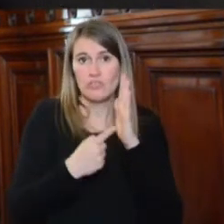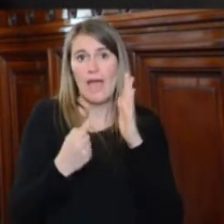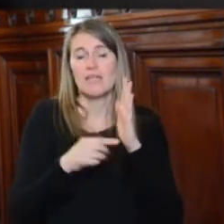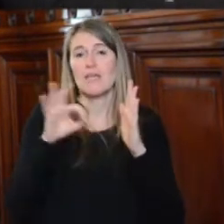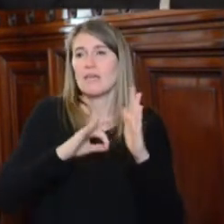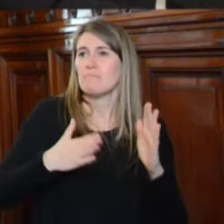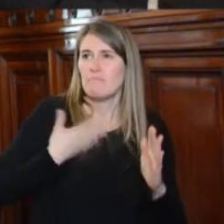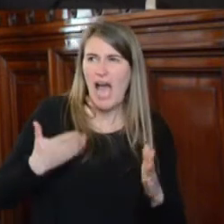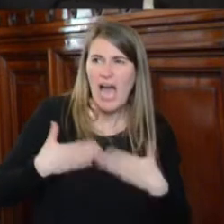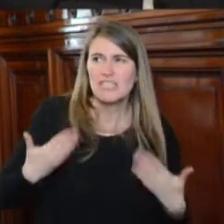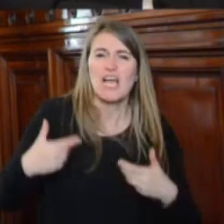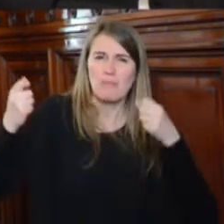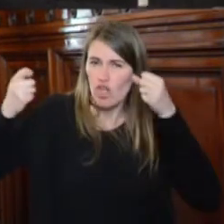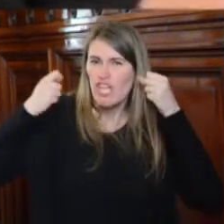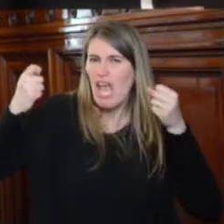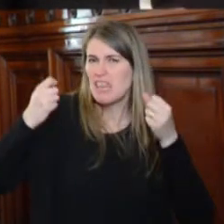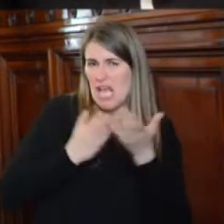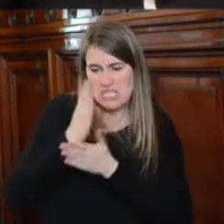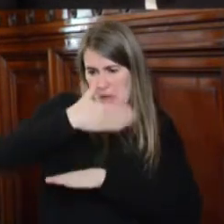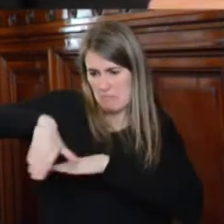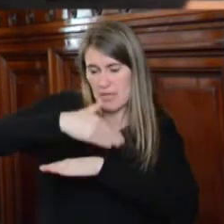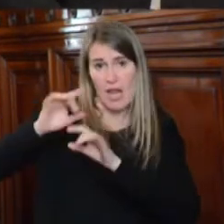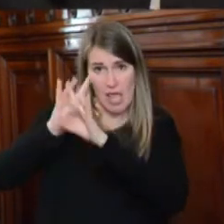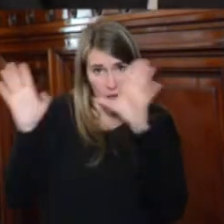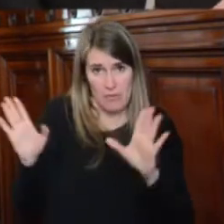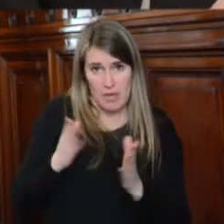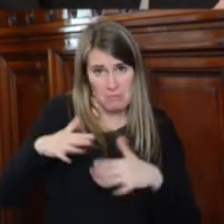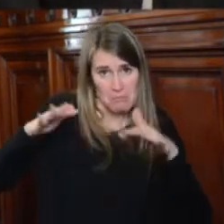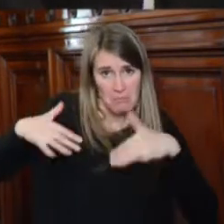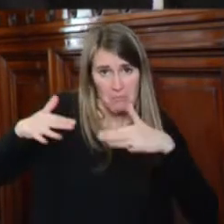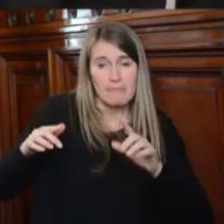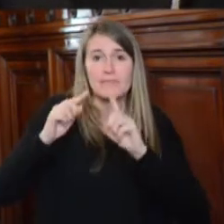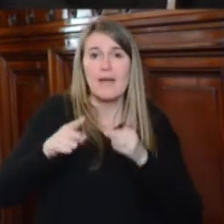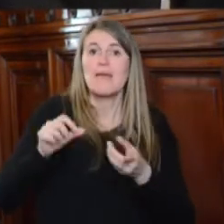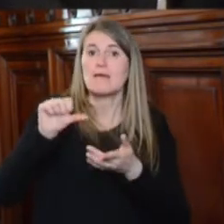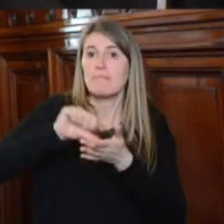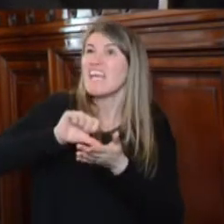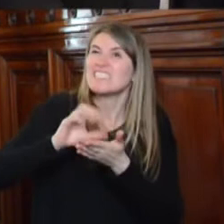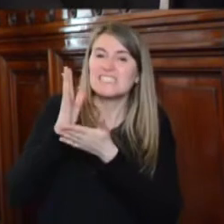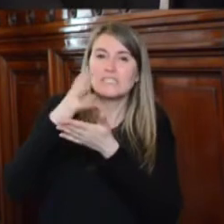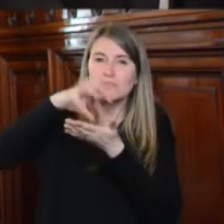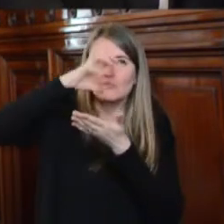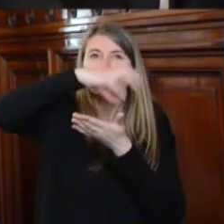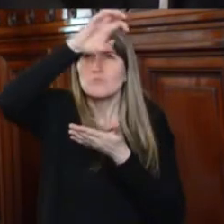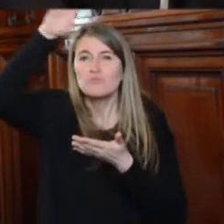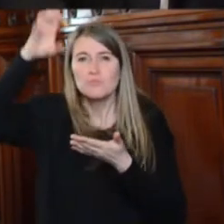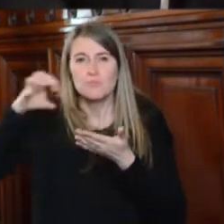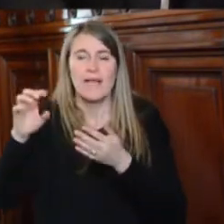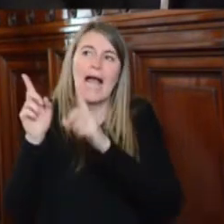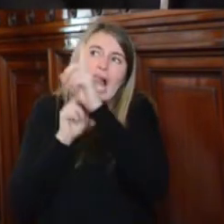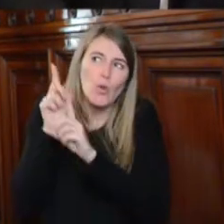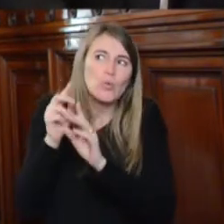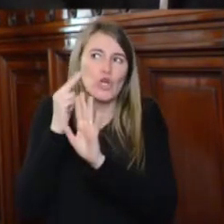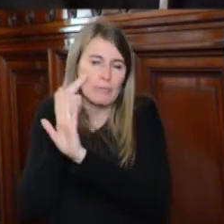protestas y los reclamos libremente, sino en prácticamente todo el país, salvo algunas excepciones que hemos tenido,